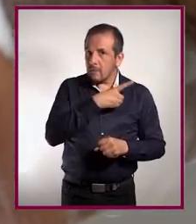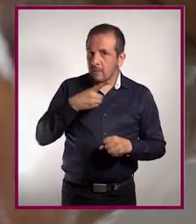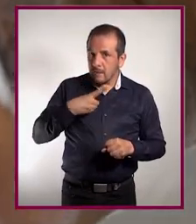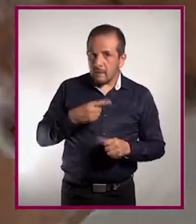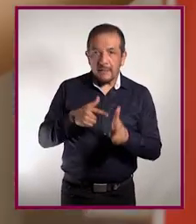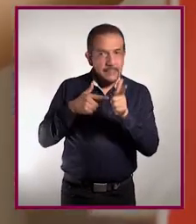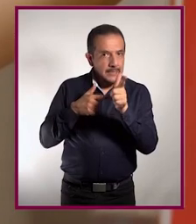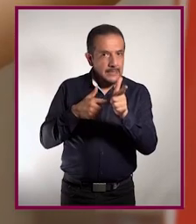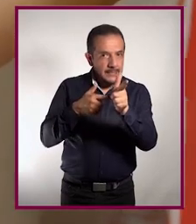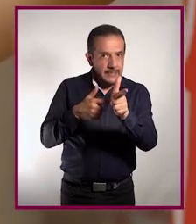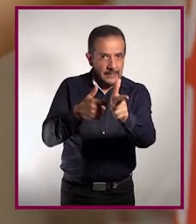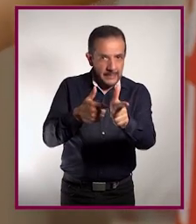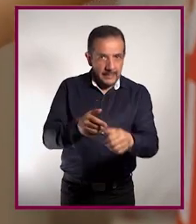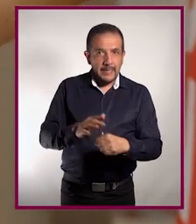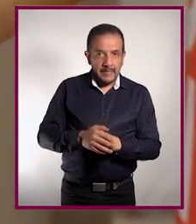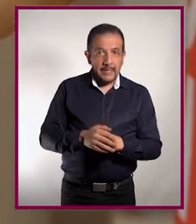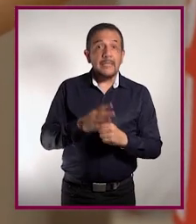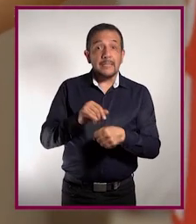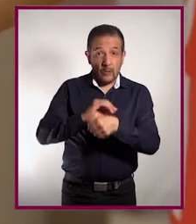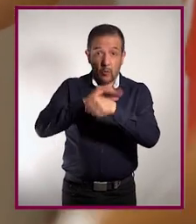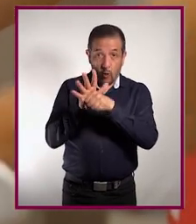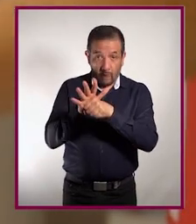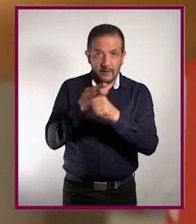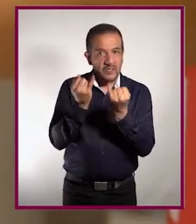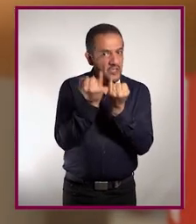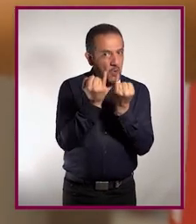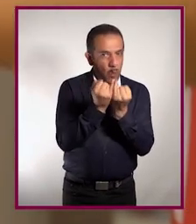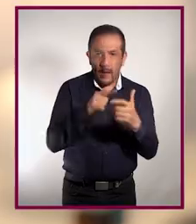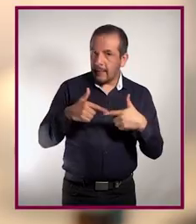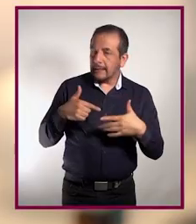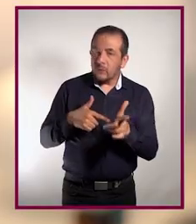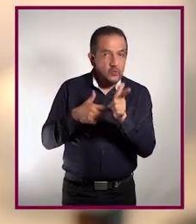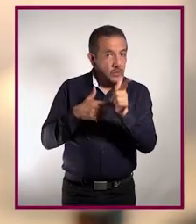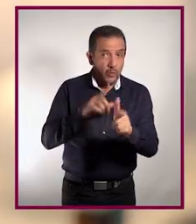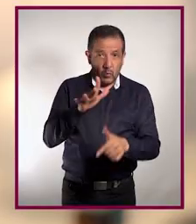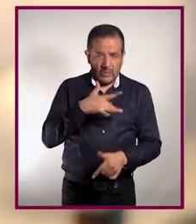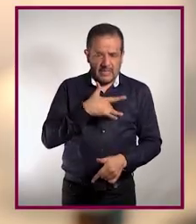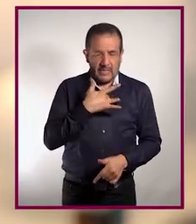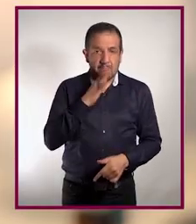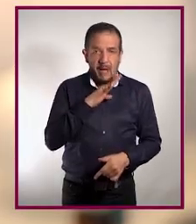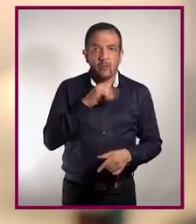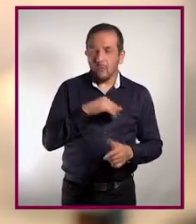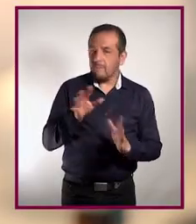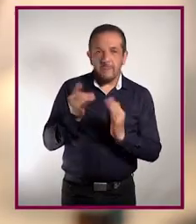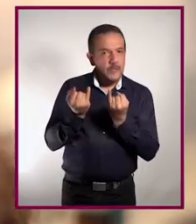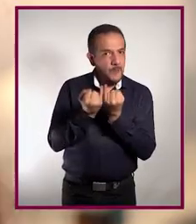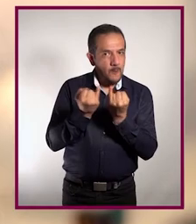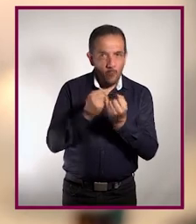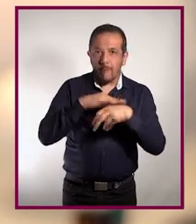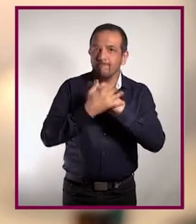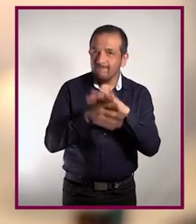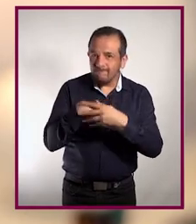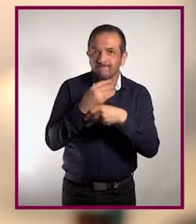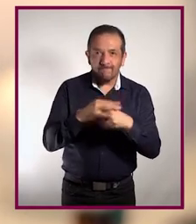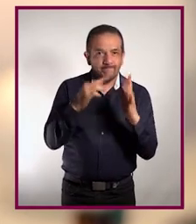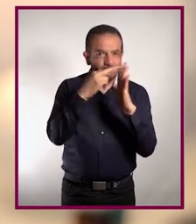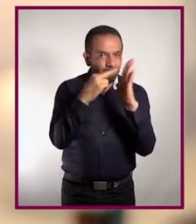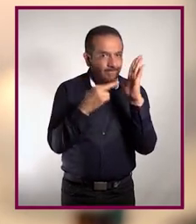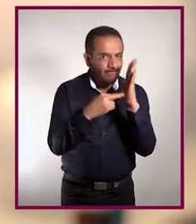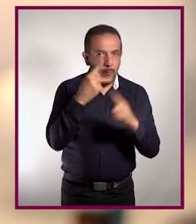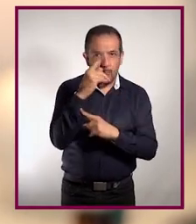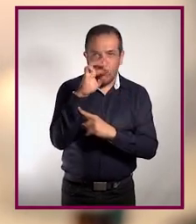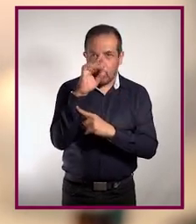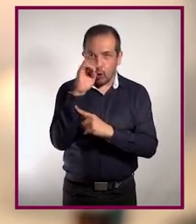de cuidado que sigues para prevenir la infección por SARS-CoV-2 siempre que te sientas mal. Estos protocolos